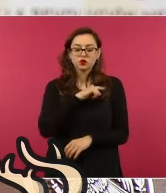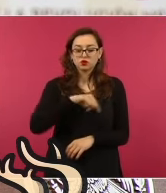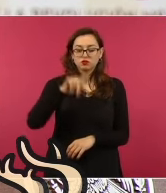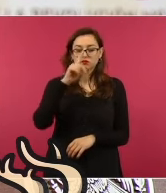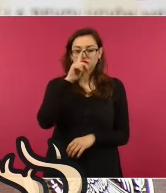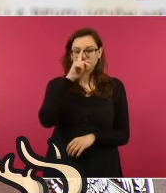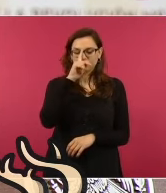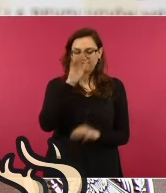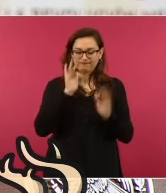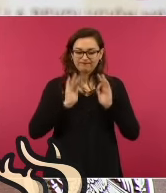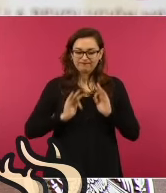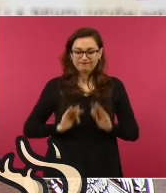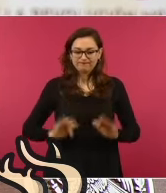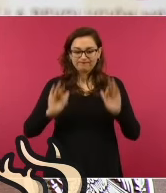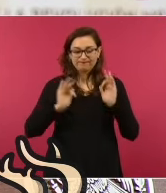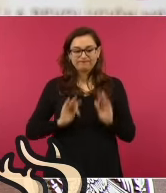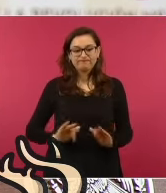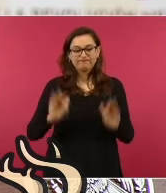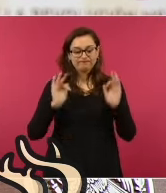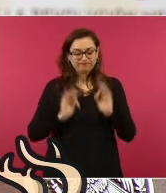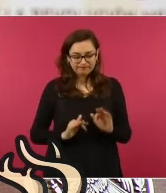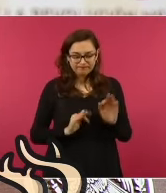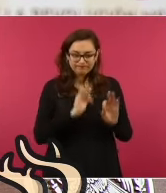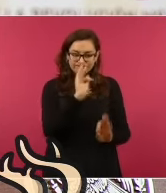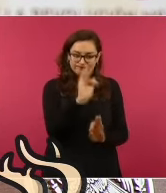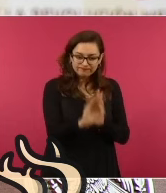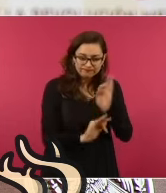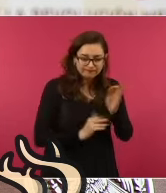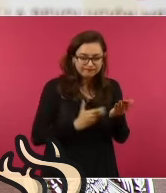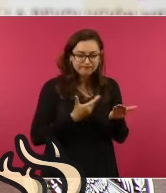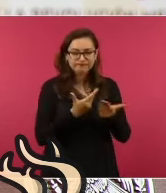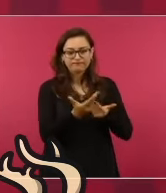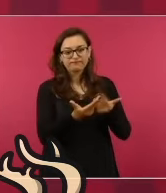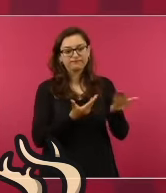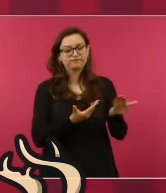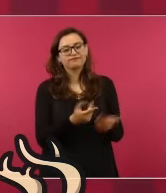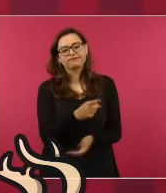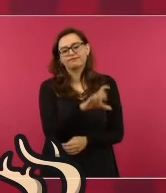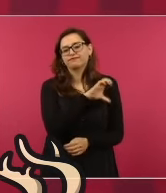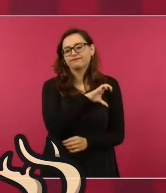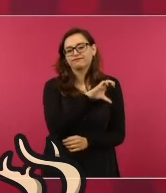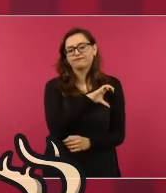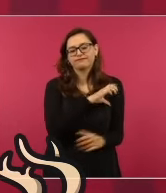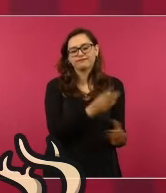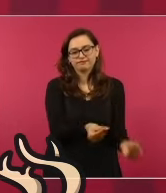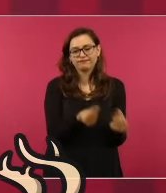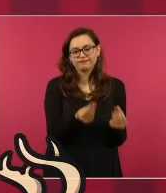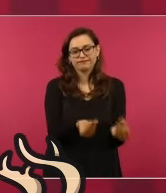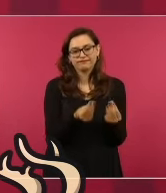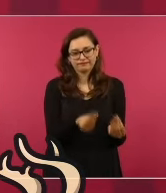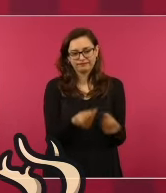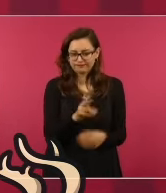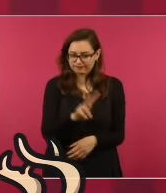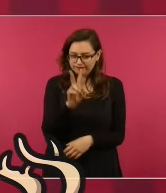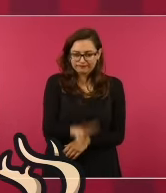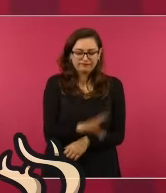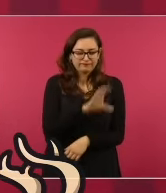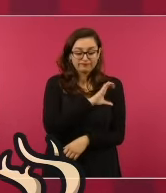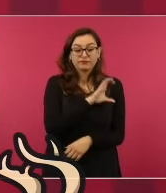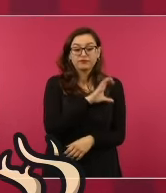Es que queremos mucho a los Yaqui, los queremos mucho.